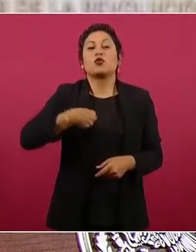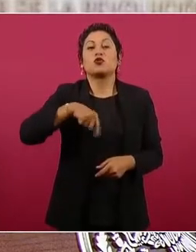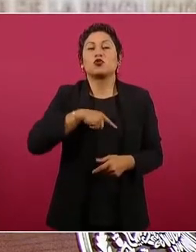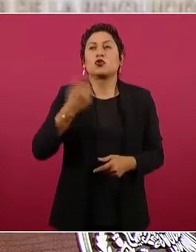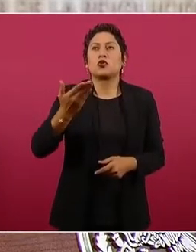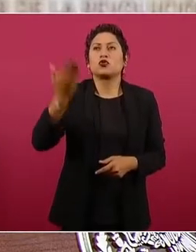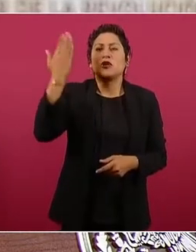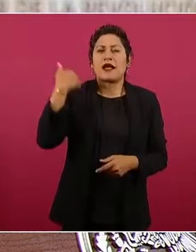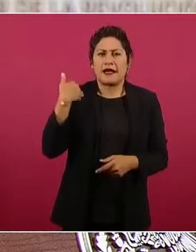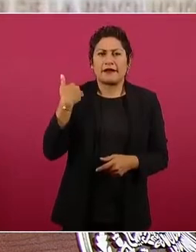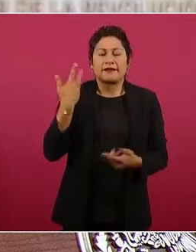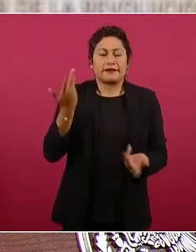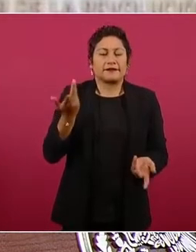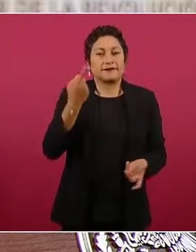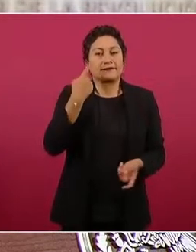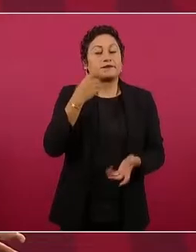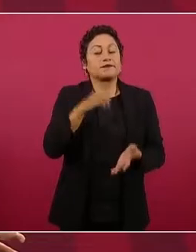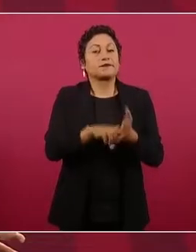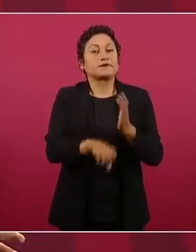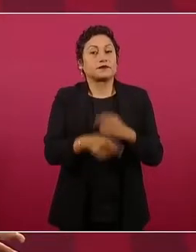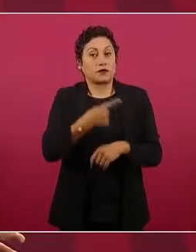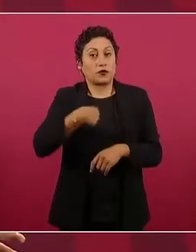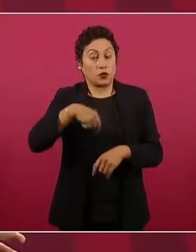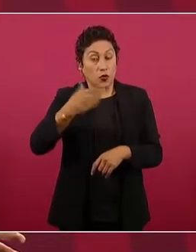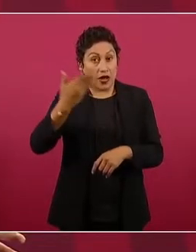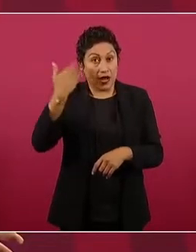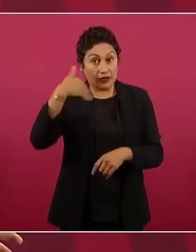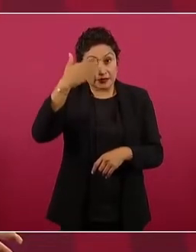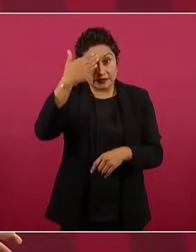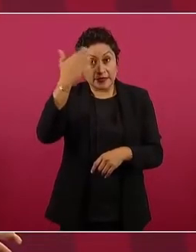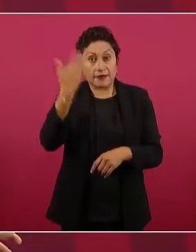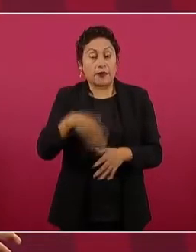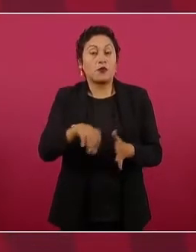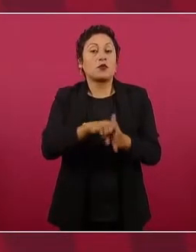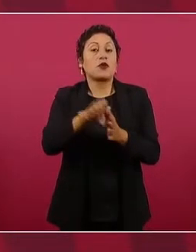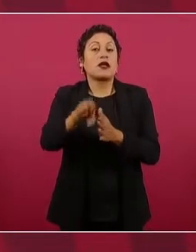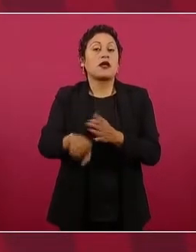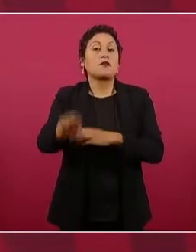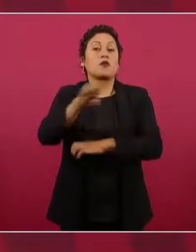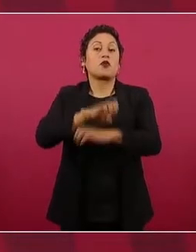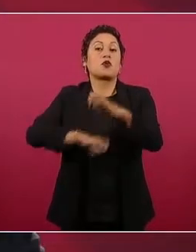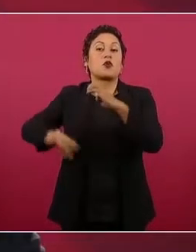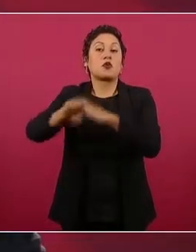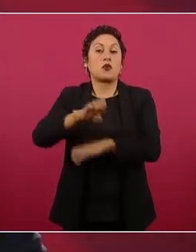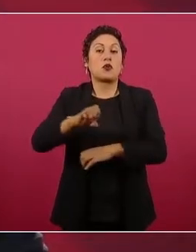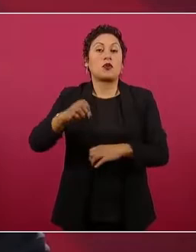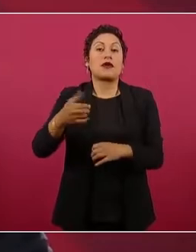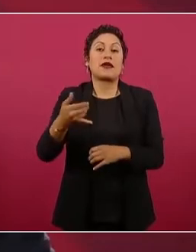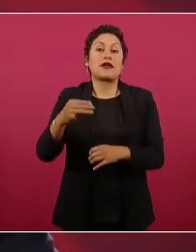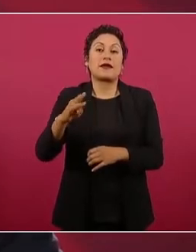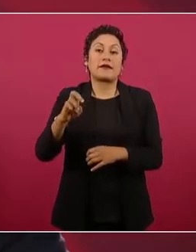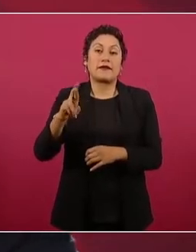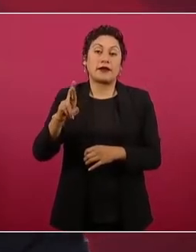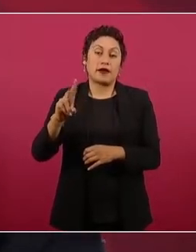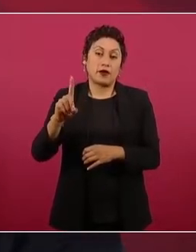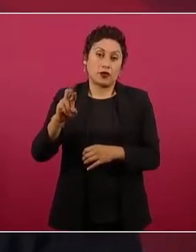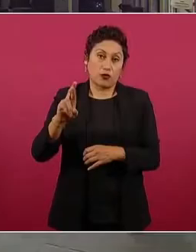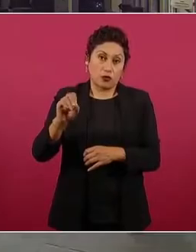sabíamos de que Iberdrola y los